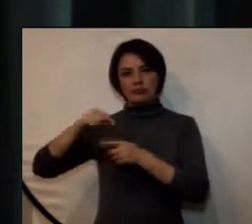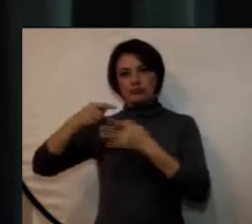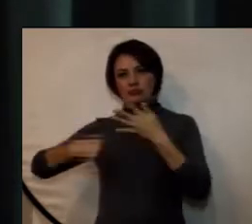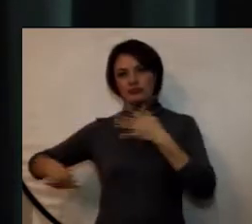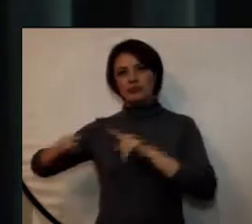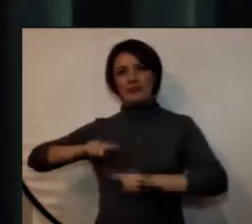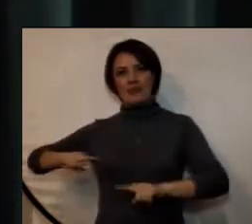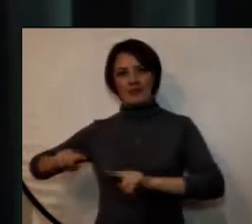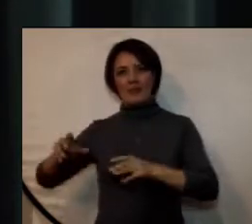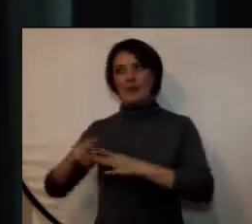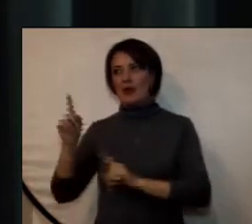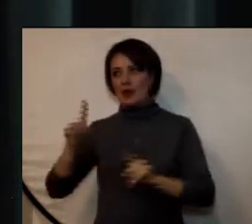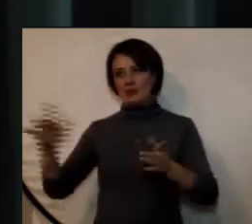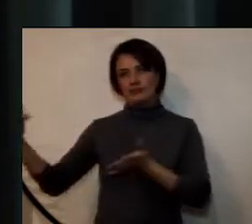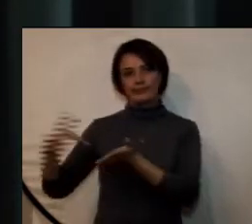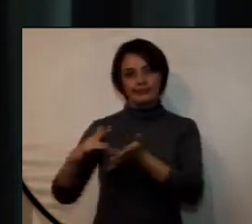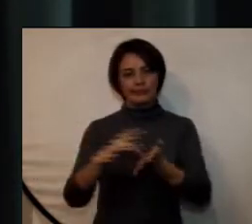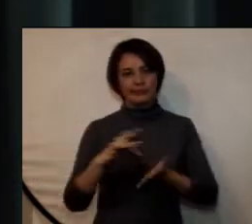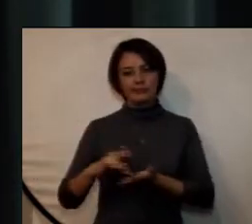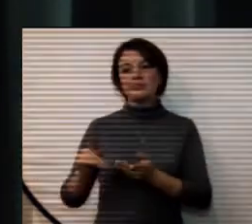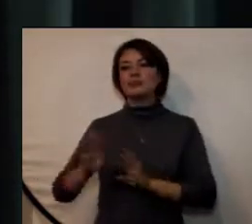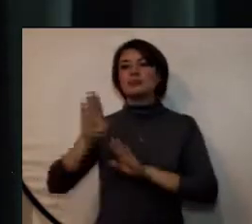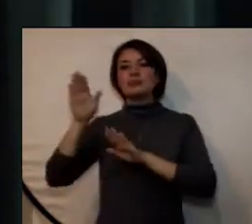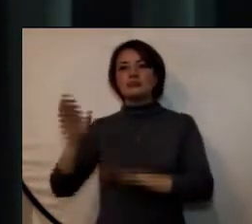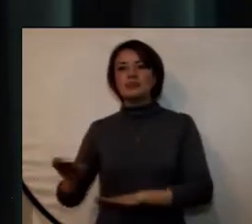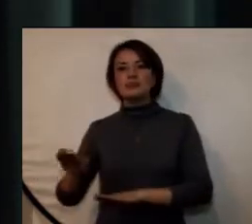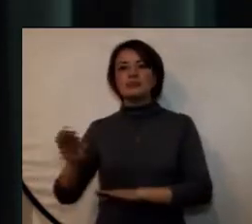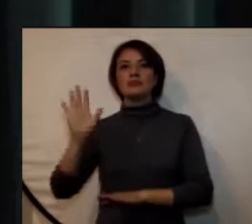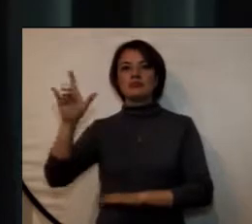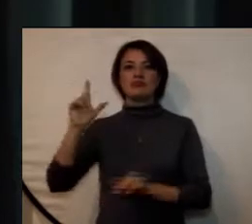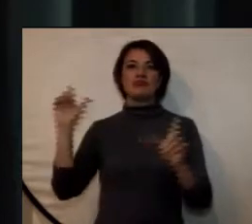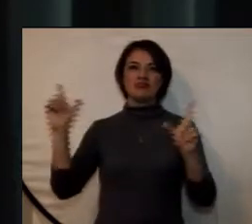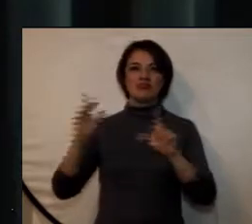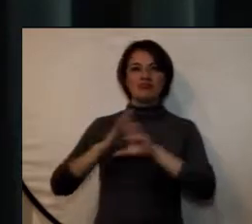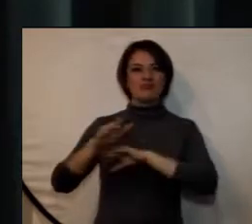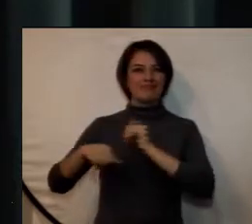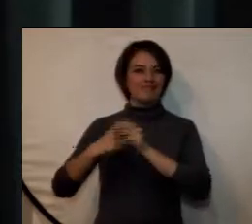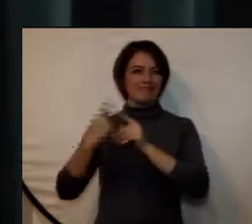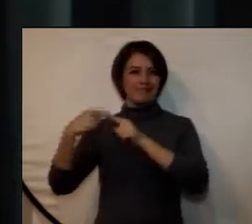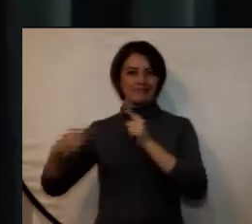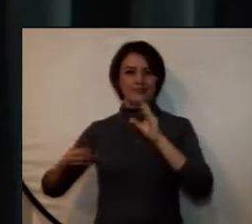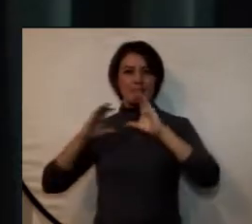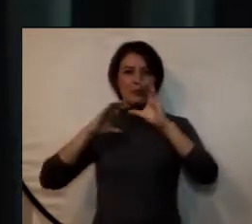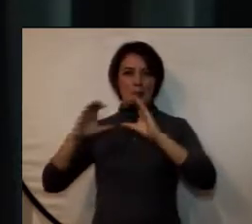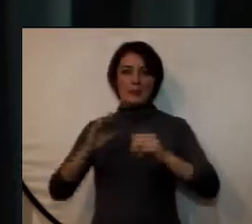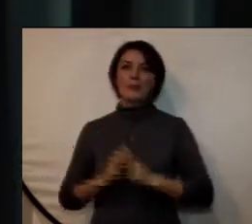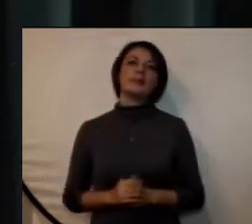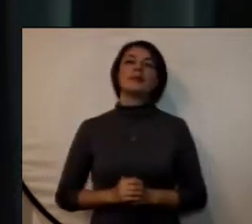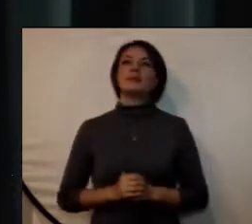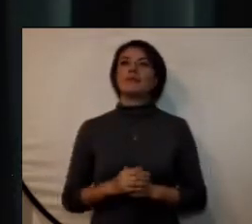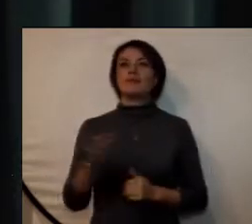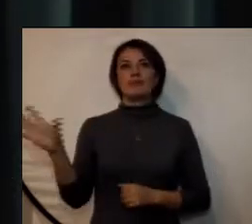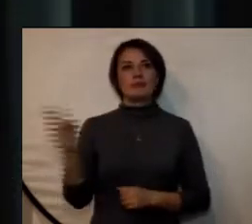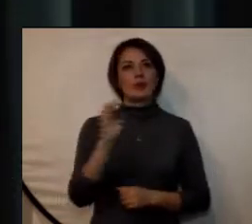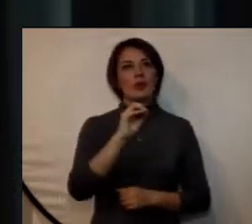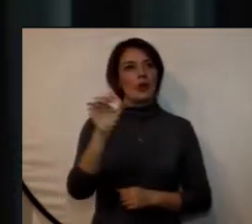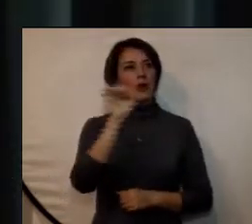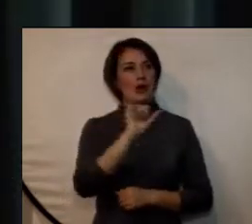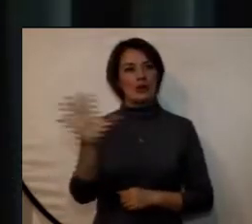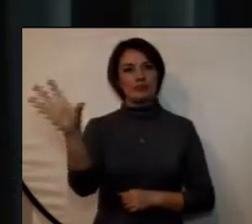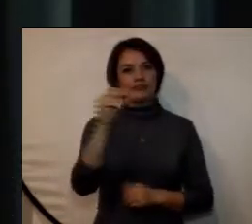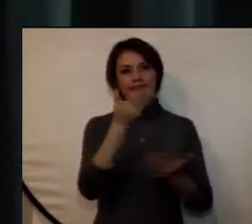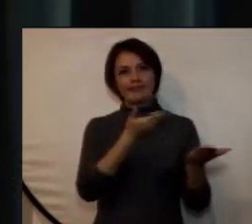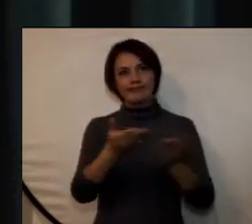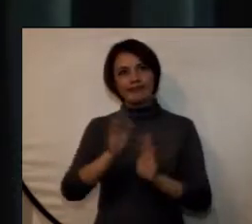presentes en el día de hoy, representantes de los medios de comunicación, señoras, señores, invitados especiales.